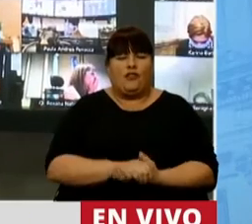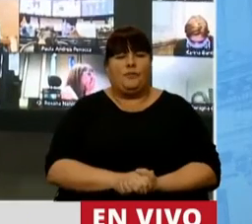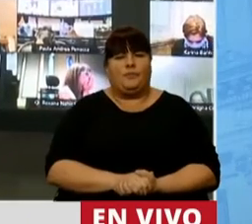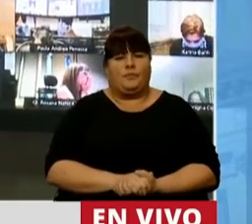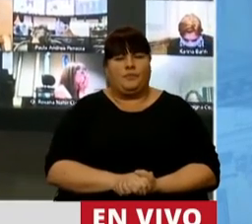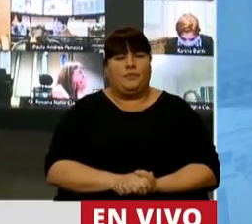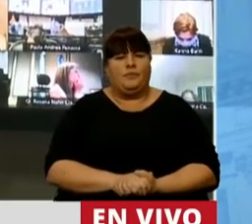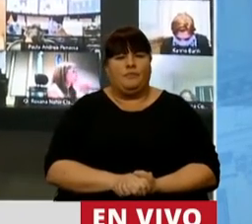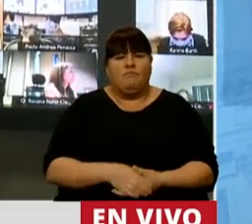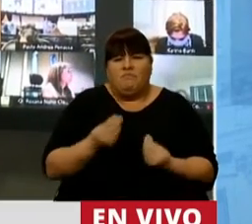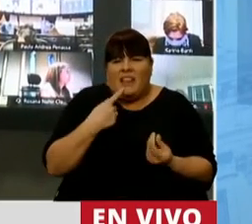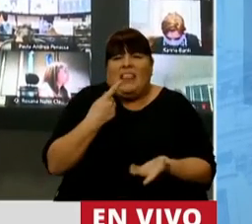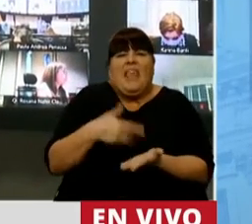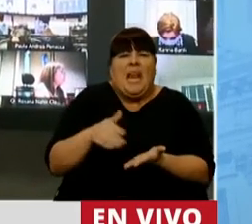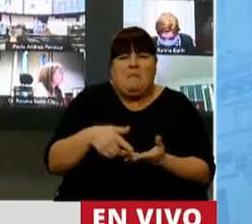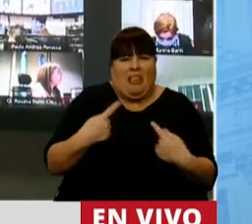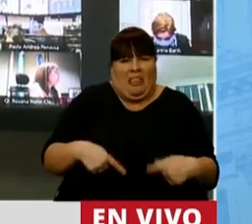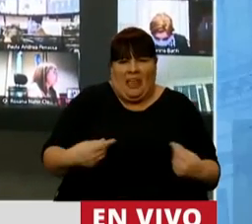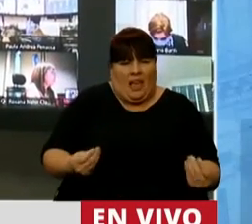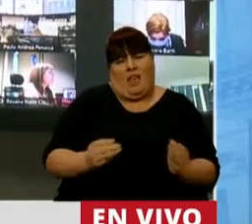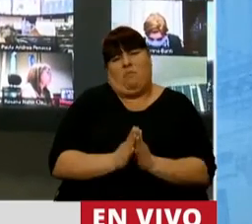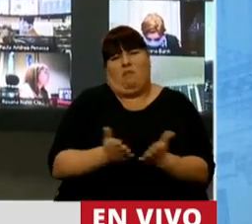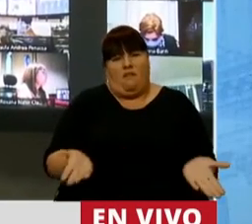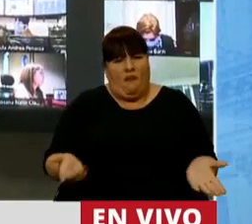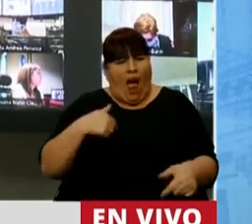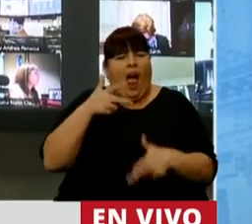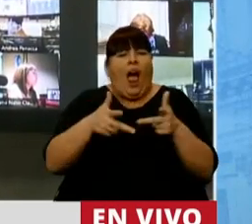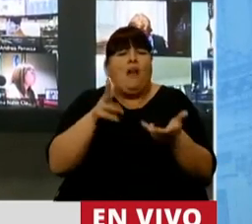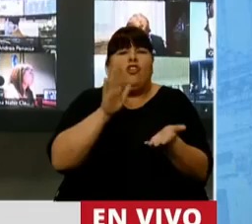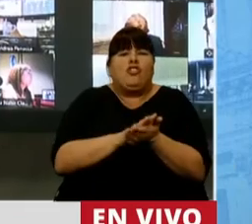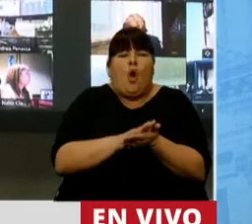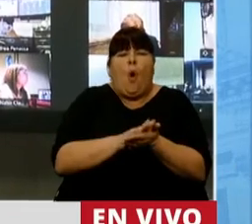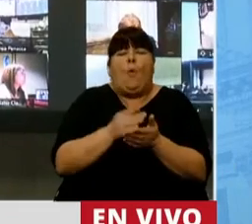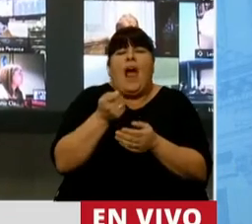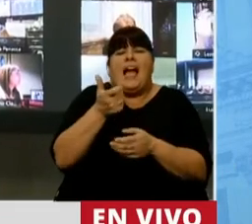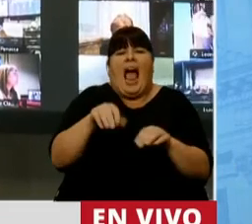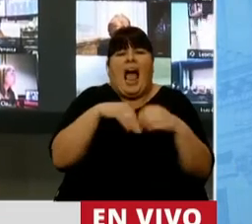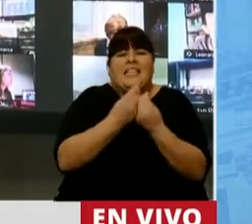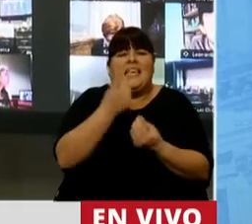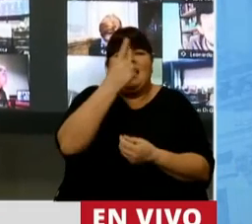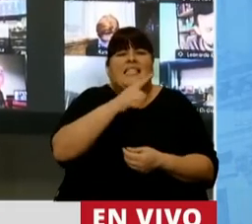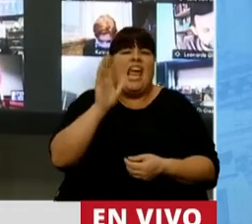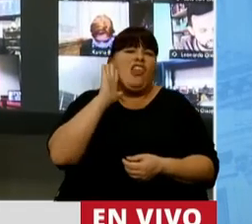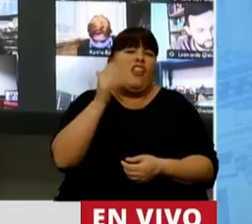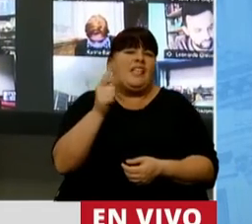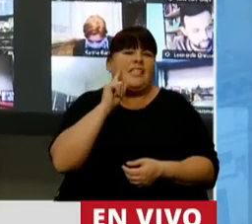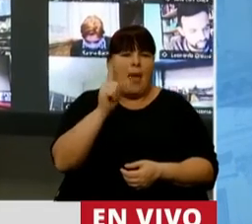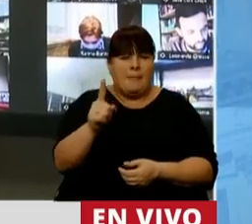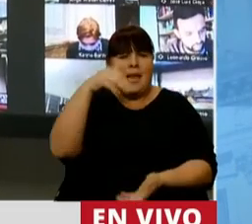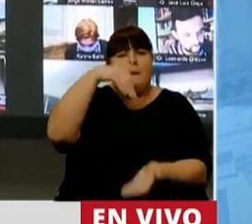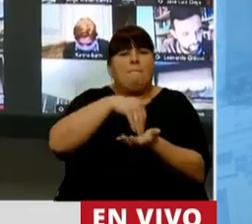¿De qué discriminación me están hablando? Por favor, estamos hablando de casi un total de 116 mil